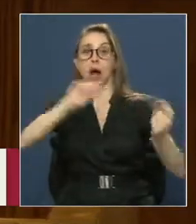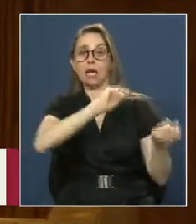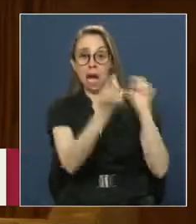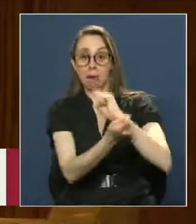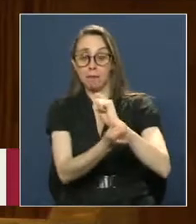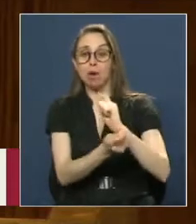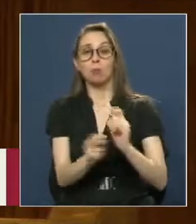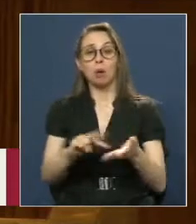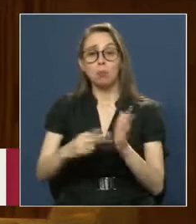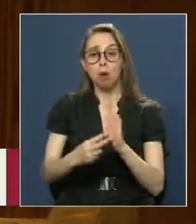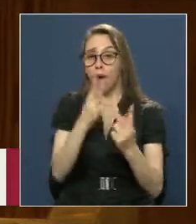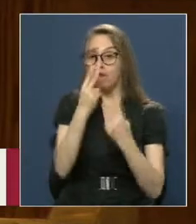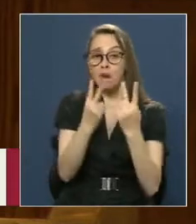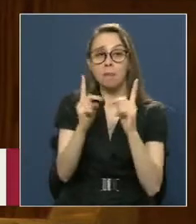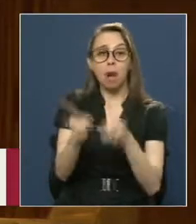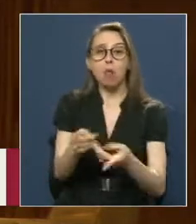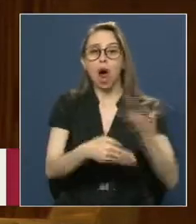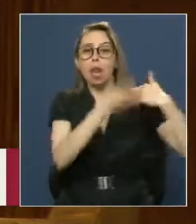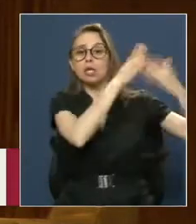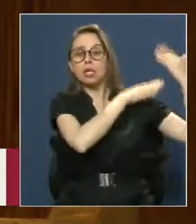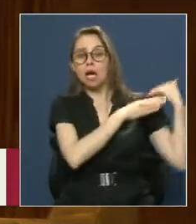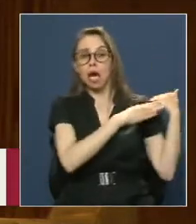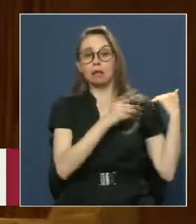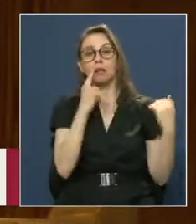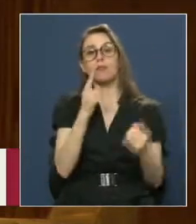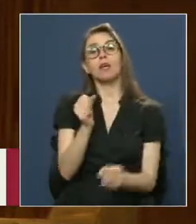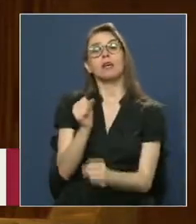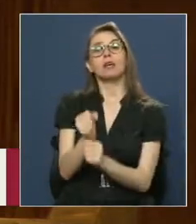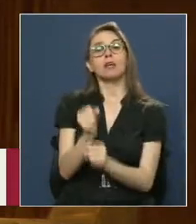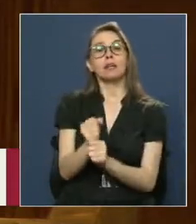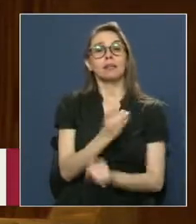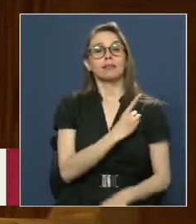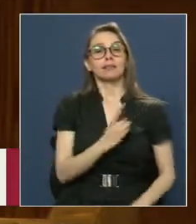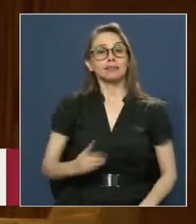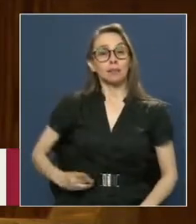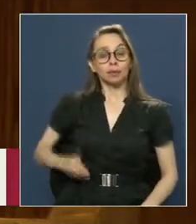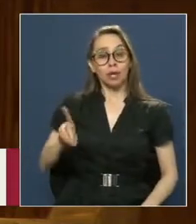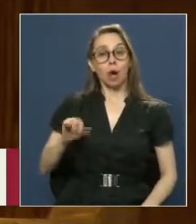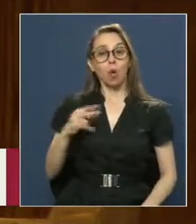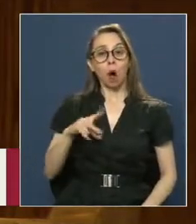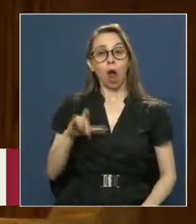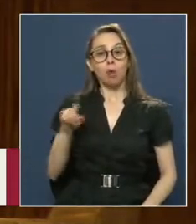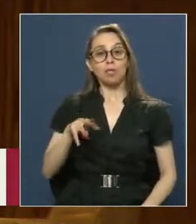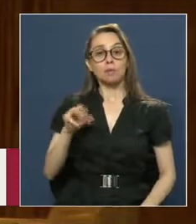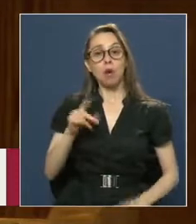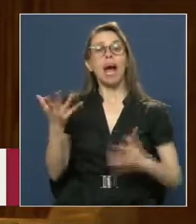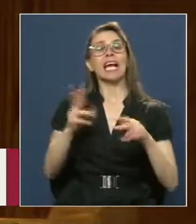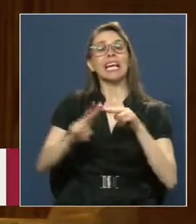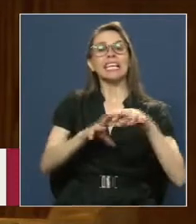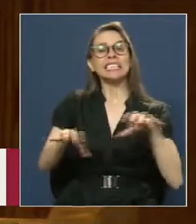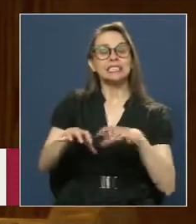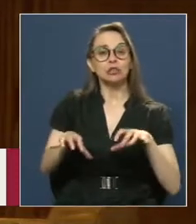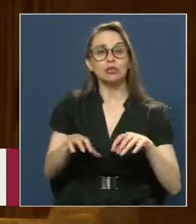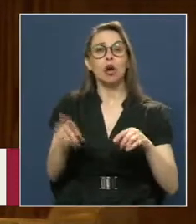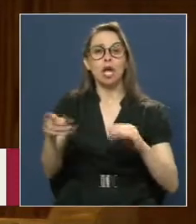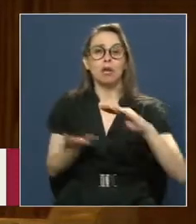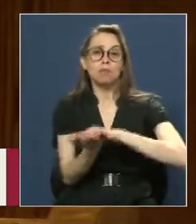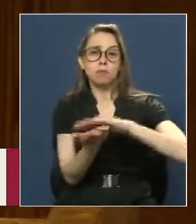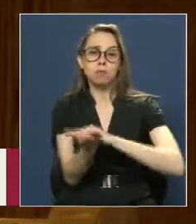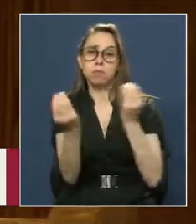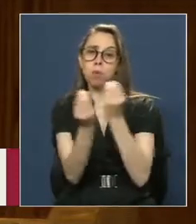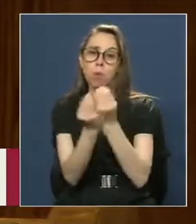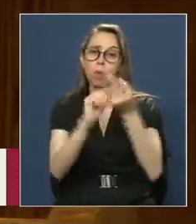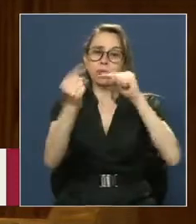La evidencia Se advierte Revisando La actividad Parlamentaria De Juan Luis Maurás En la que Vamos a encontrar Muchas discusiones Y leyes